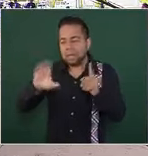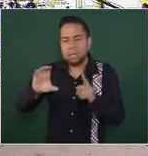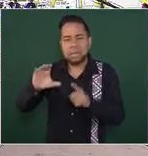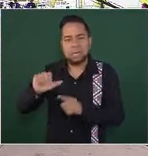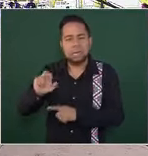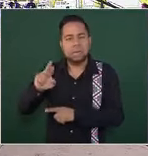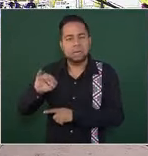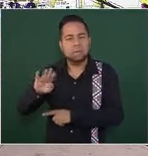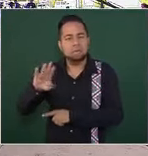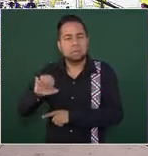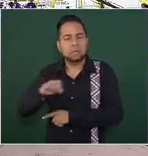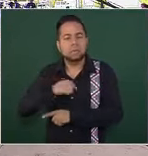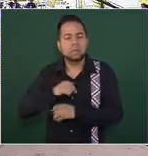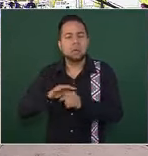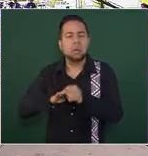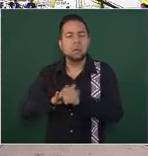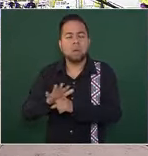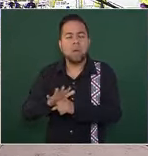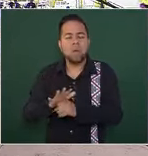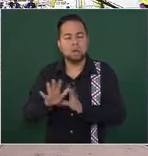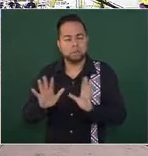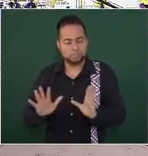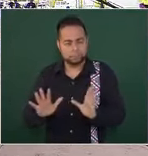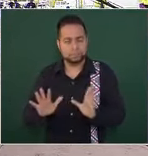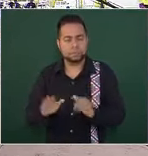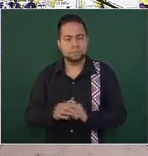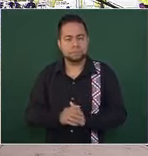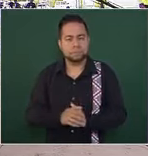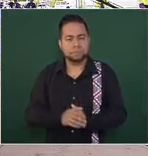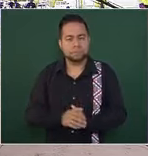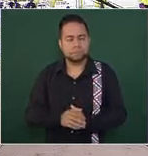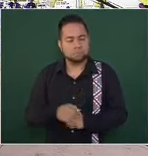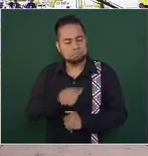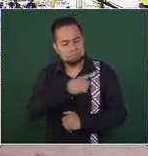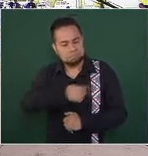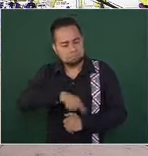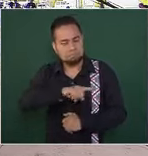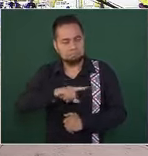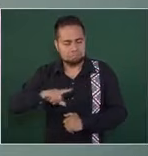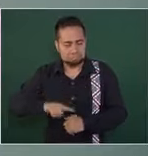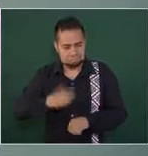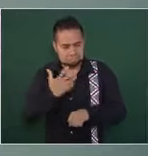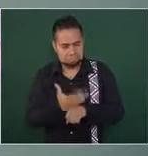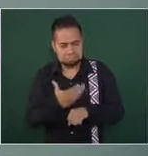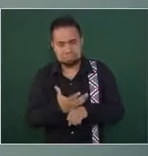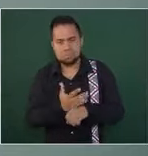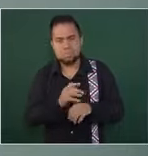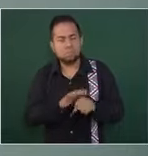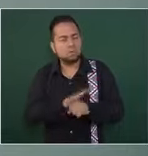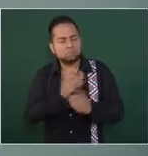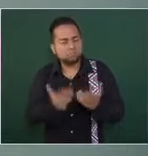planteando a los integrantes del gobierno de Estados Unidos